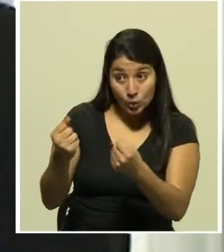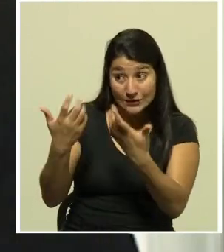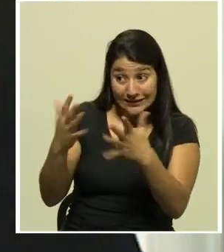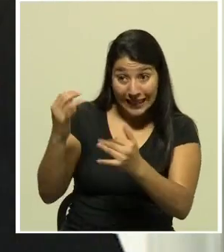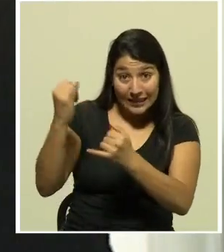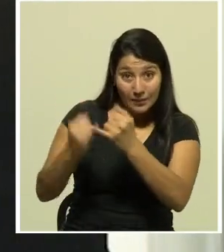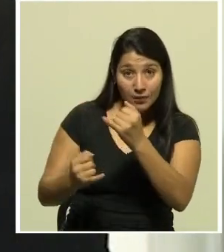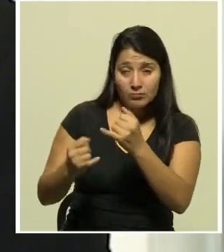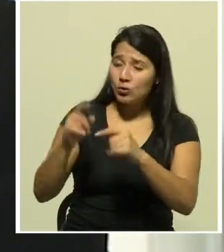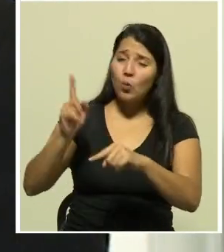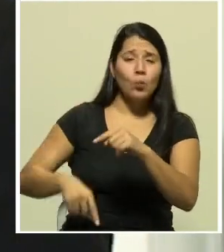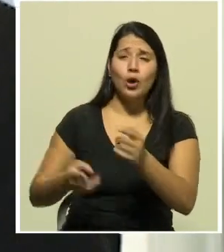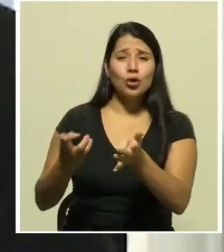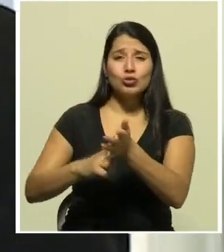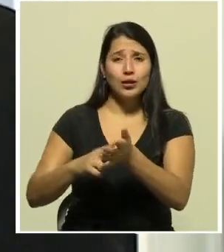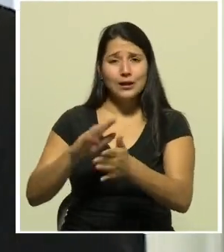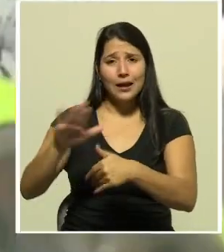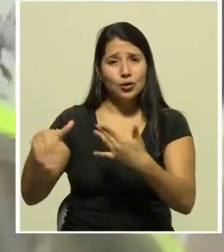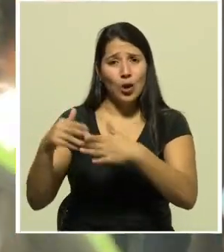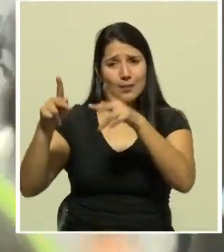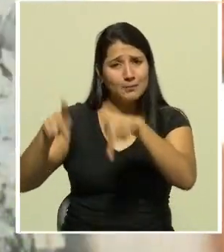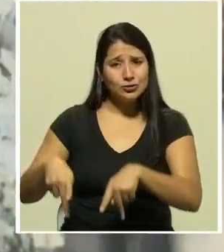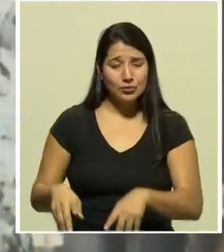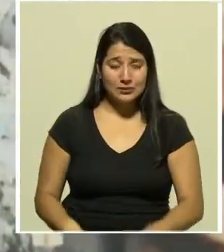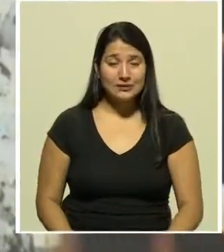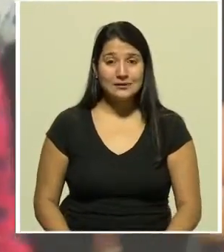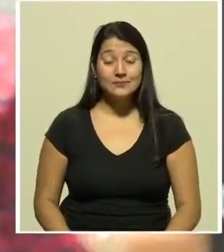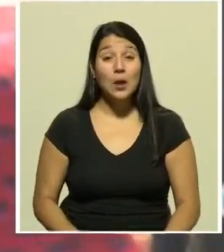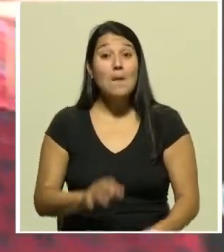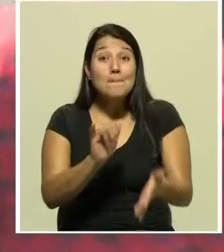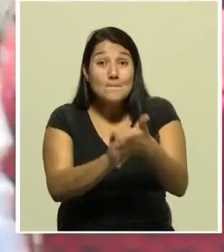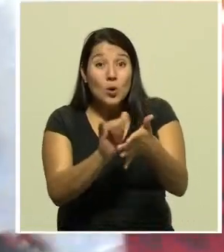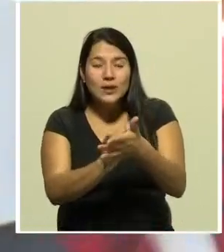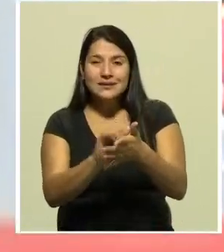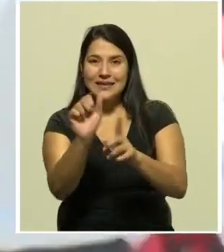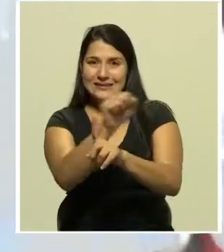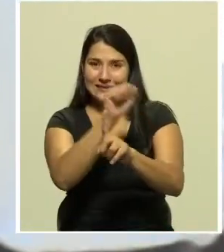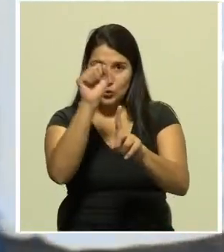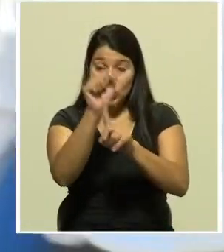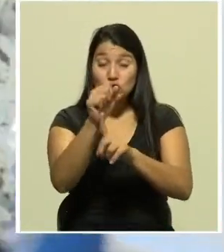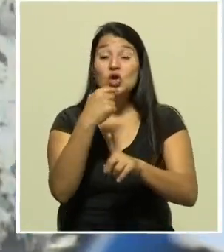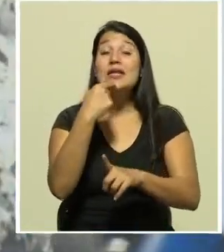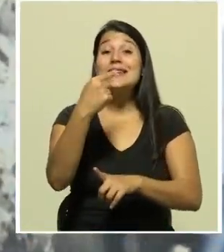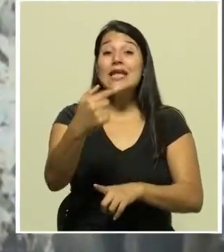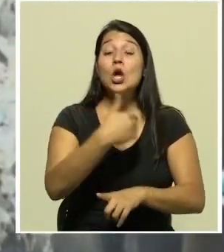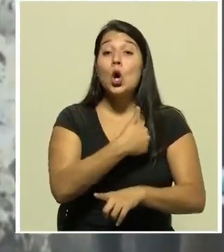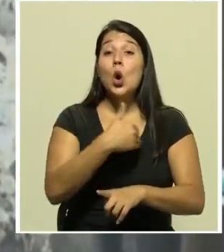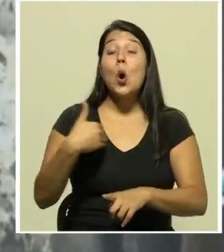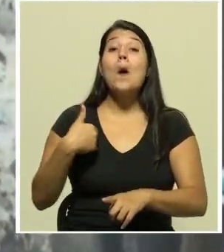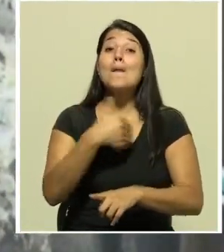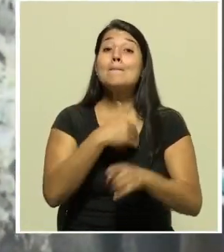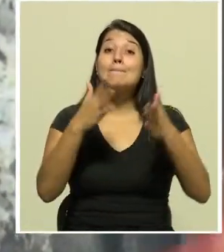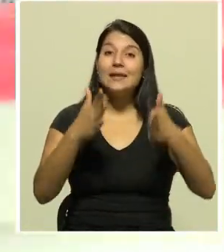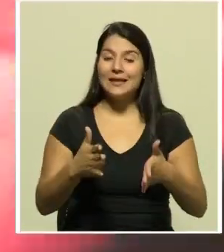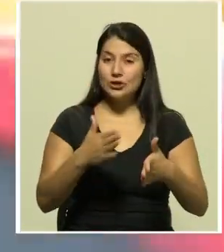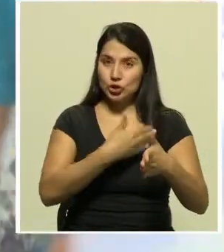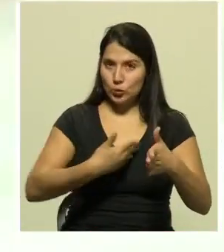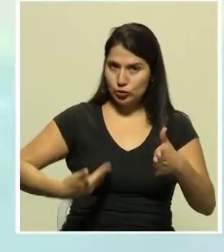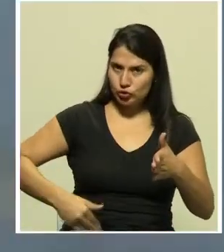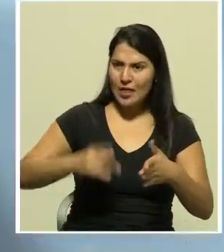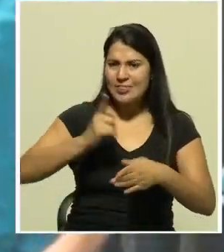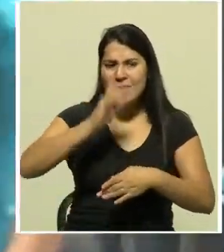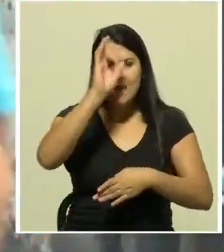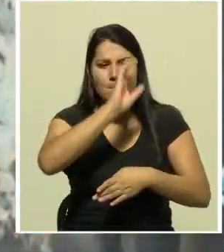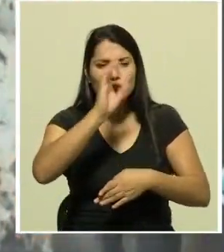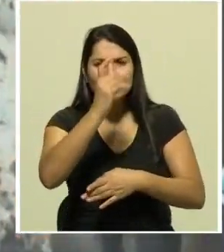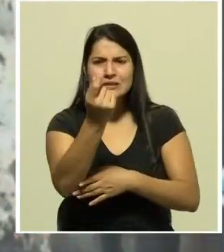no van a poder emplear a toda la gente que tenían Ante este panorama Prieto indicó que se deben conseguir los recursos para impedir